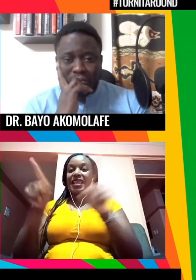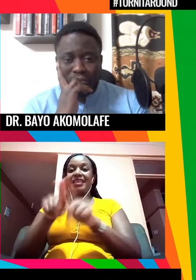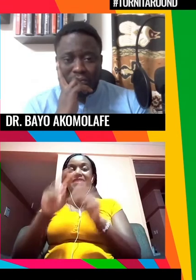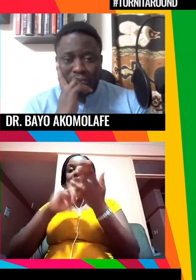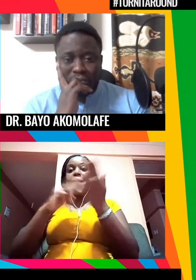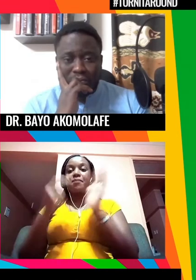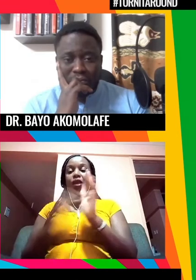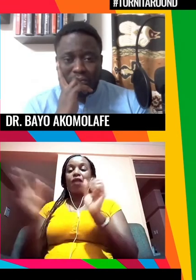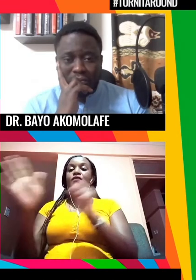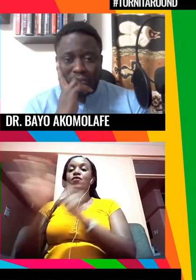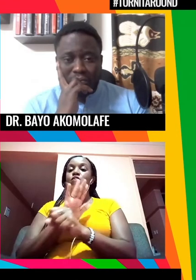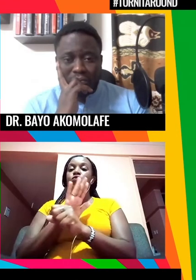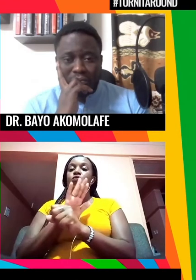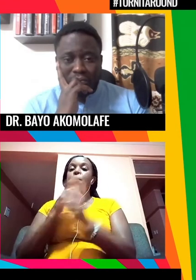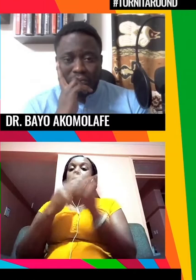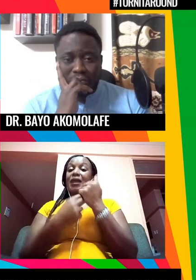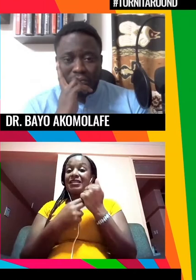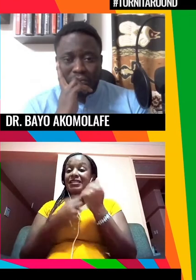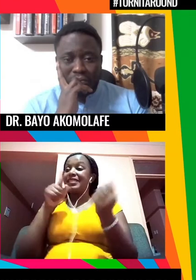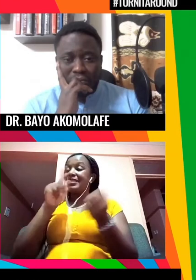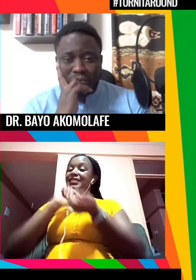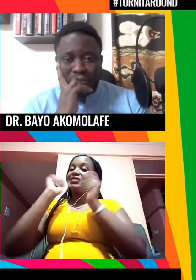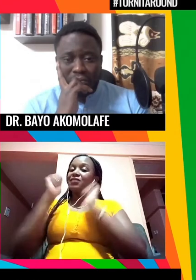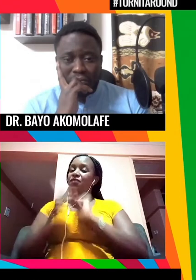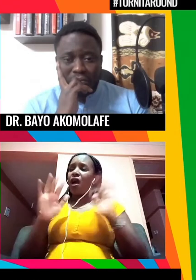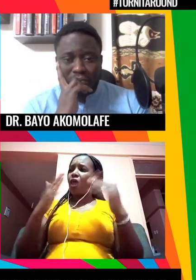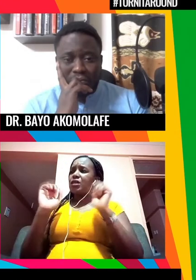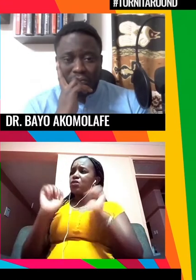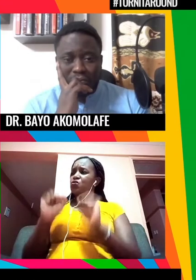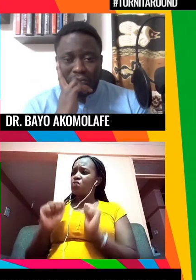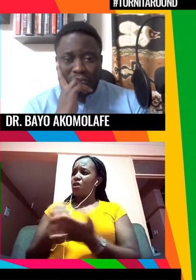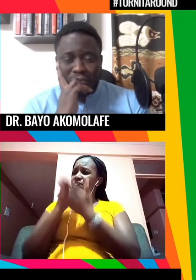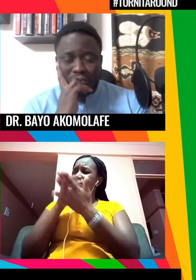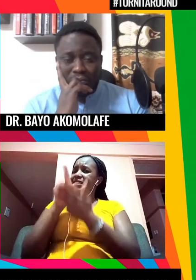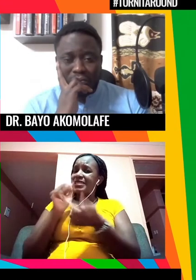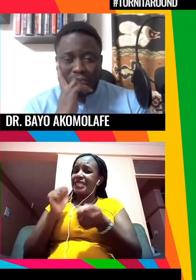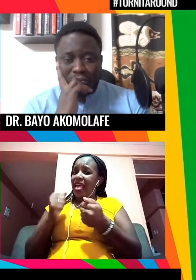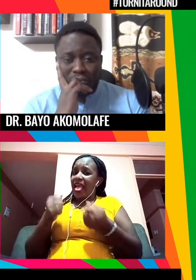como socios significativos? ¿qué ha de ocurrir para que esto ocurra?